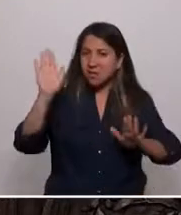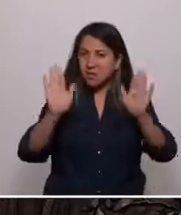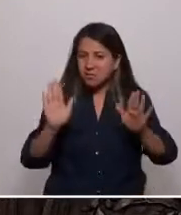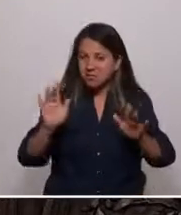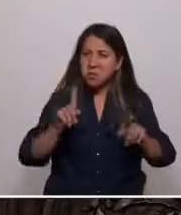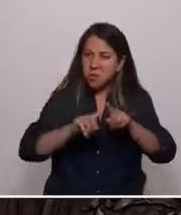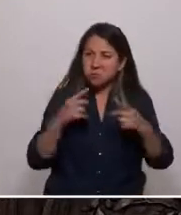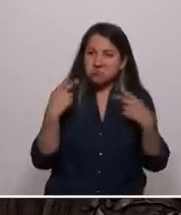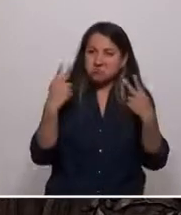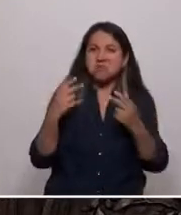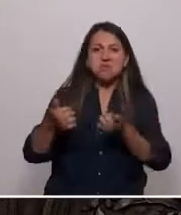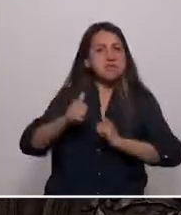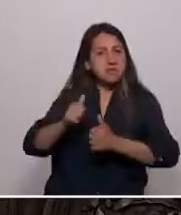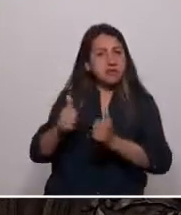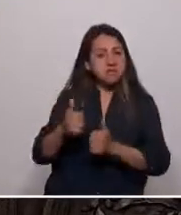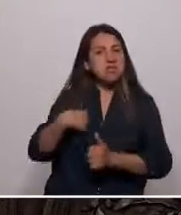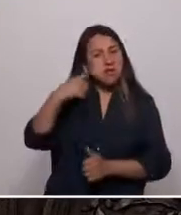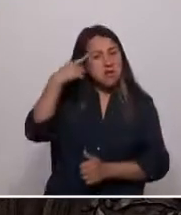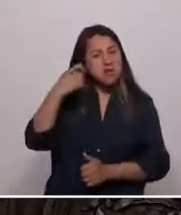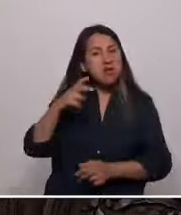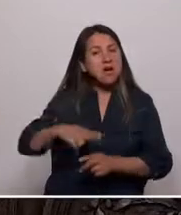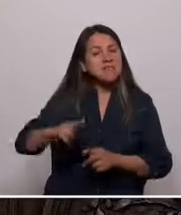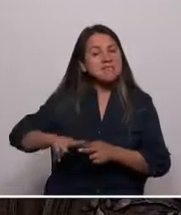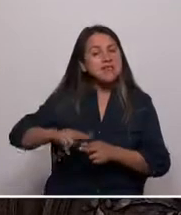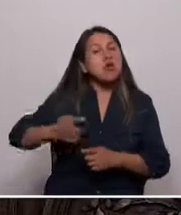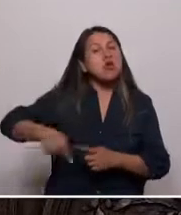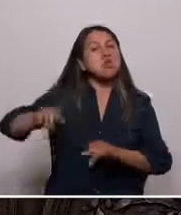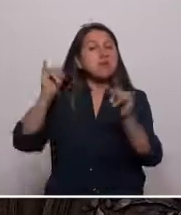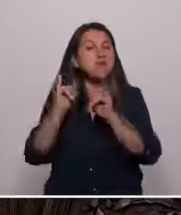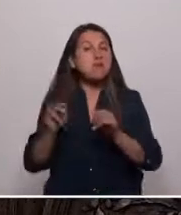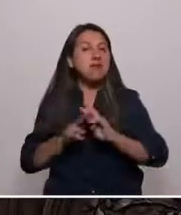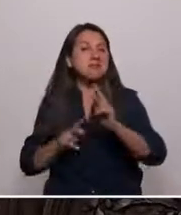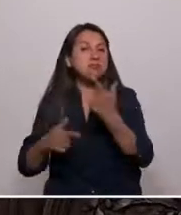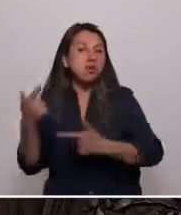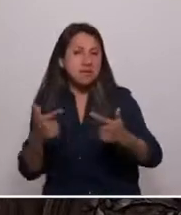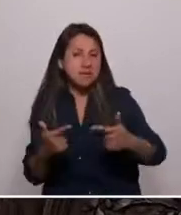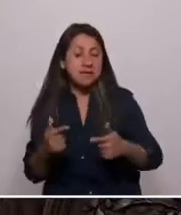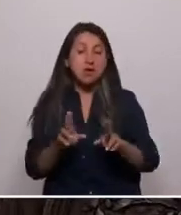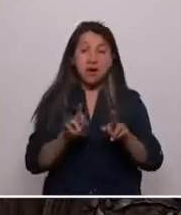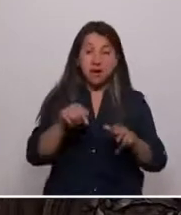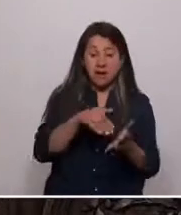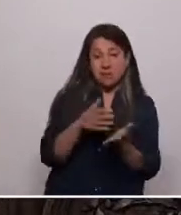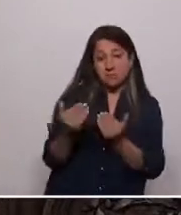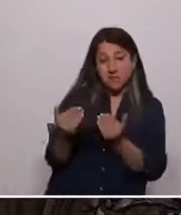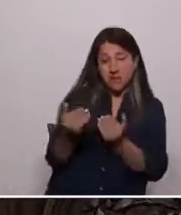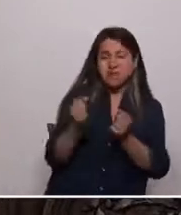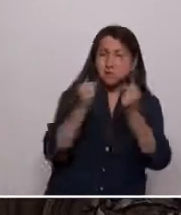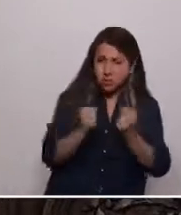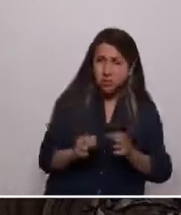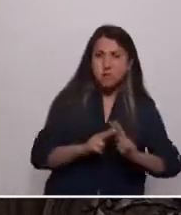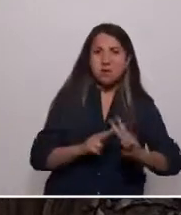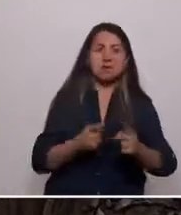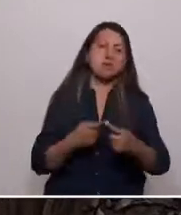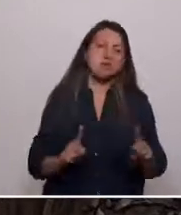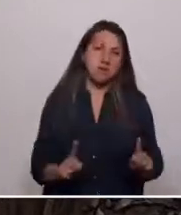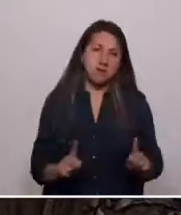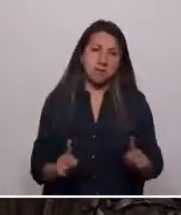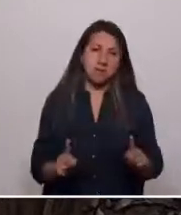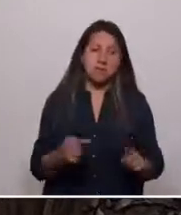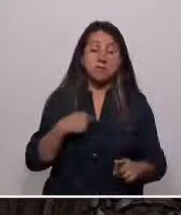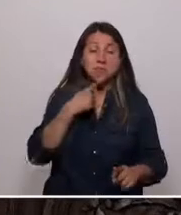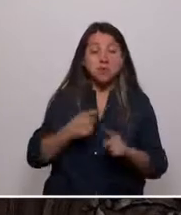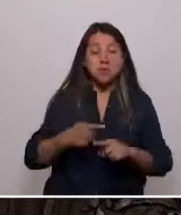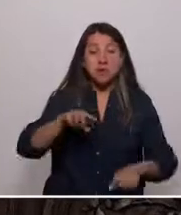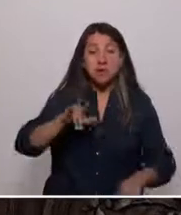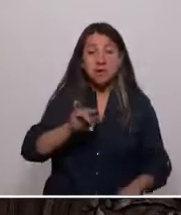porque creo en otra forma de hacer política y me motiva profundamente la esperanza de que esta vez sí podemos hacer la diferencia. Mi nombre es